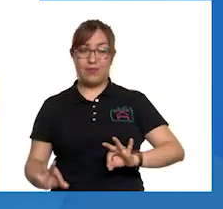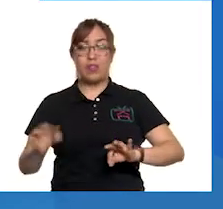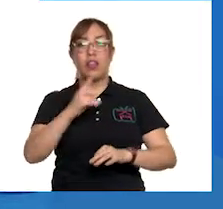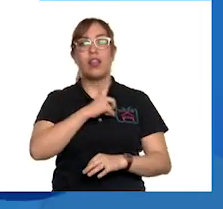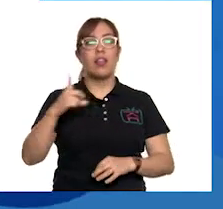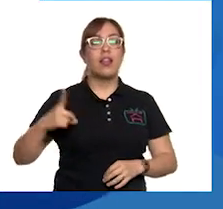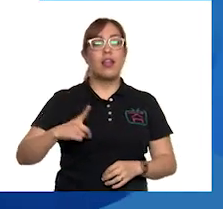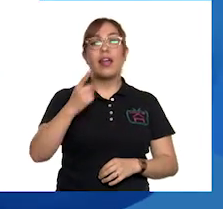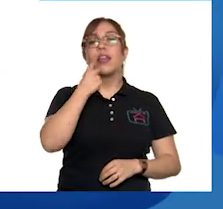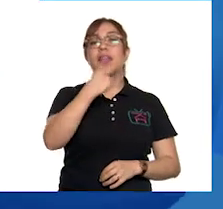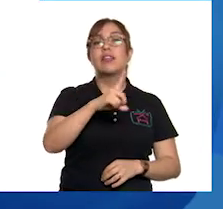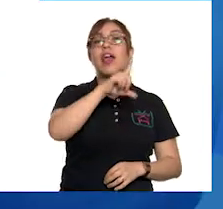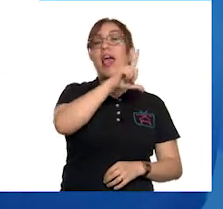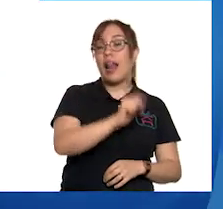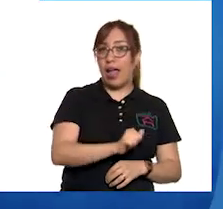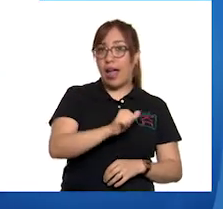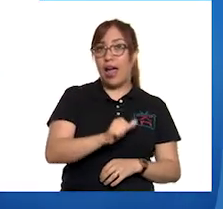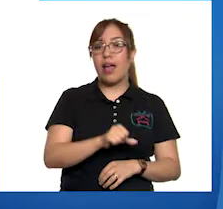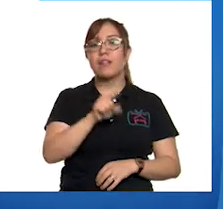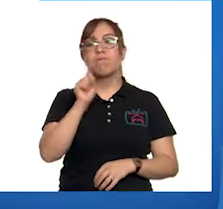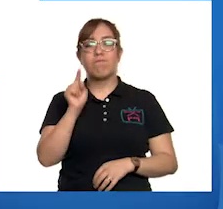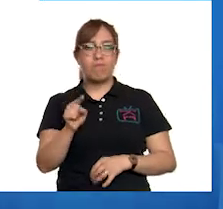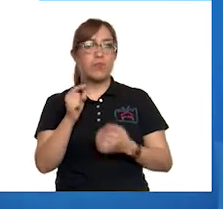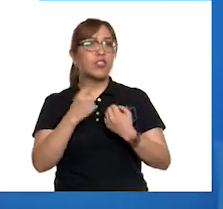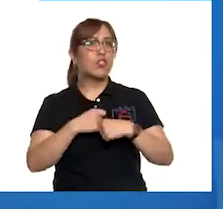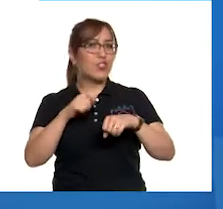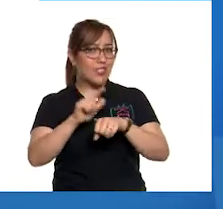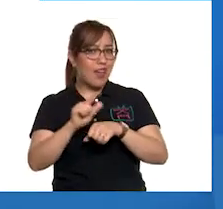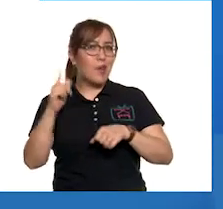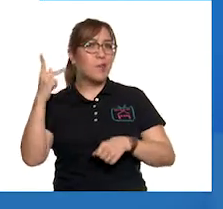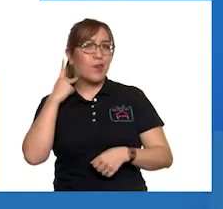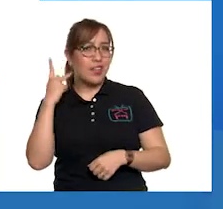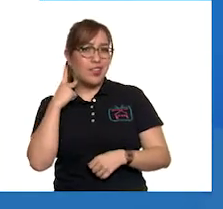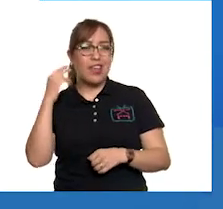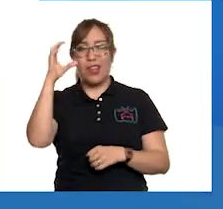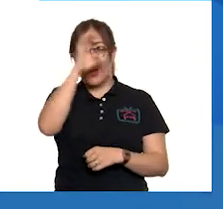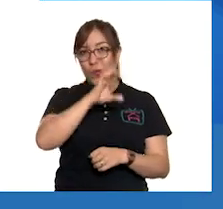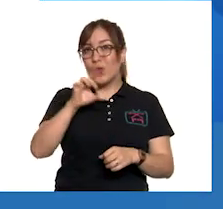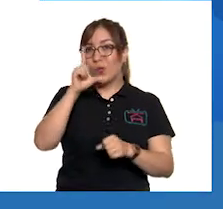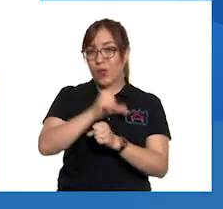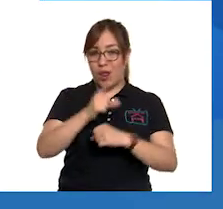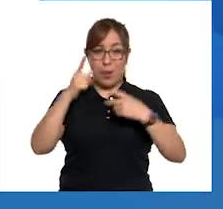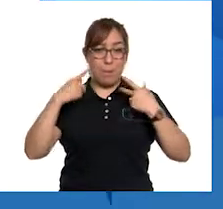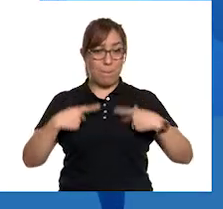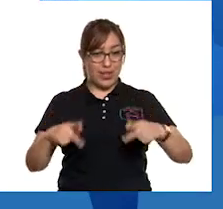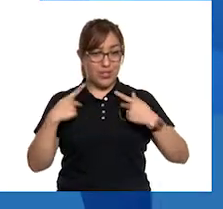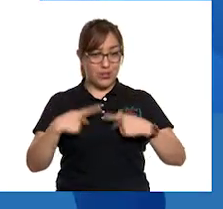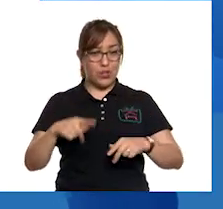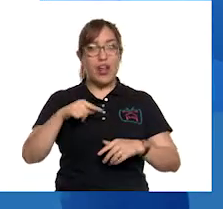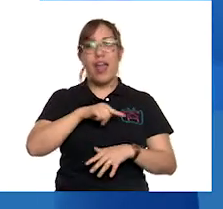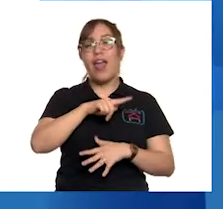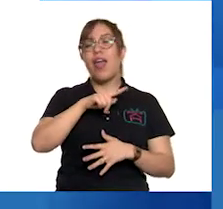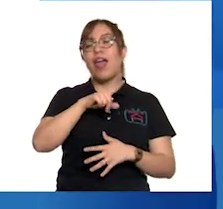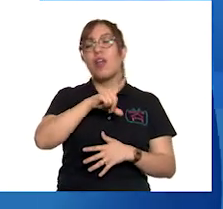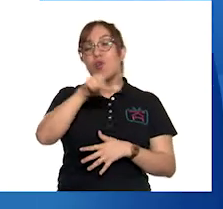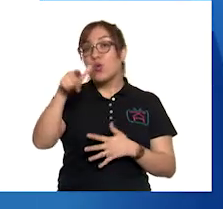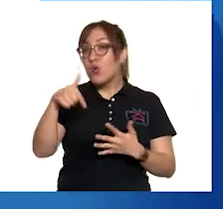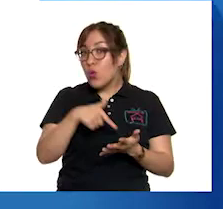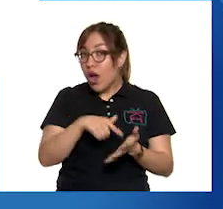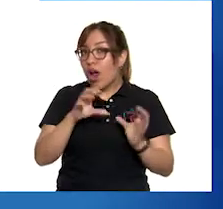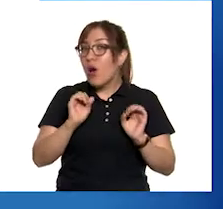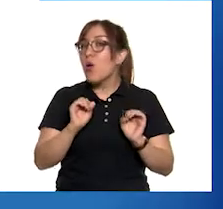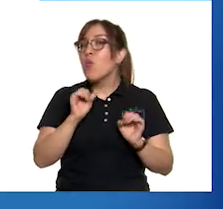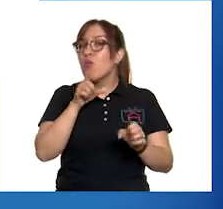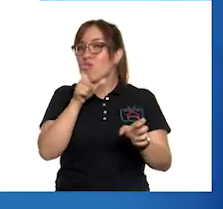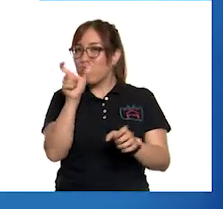espacio social, política y cultural de las personas del espacio donde vivo es muy